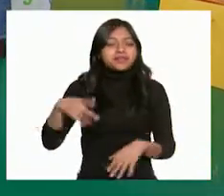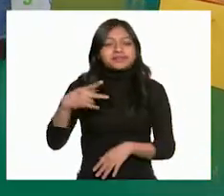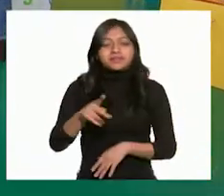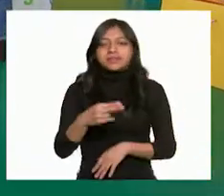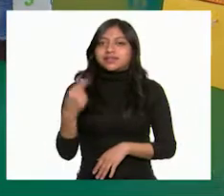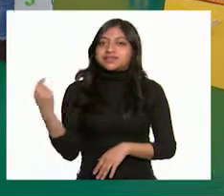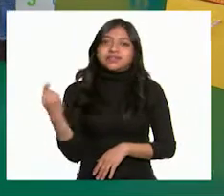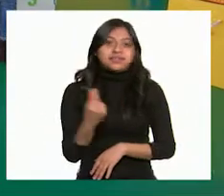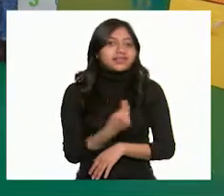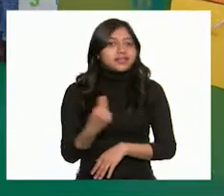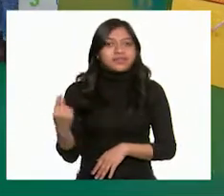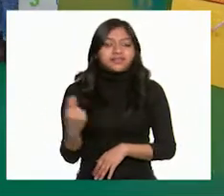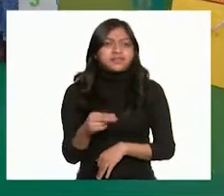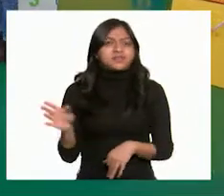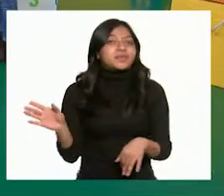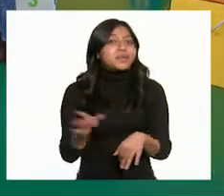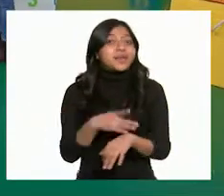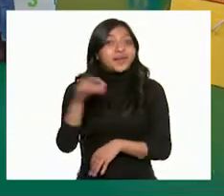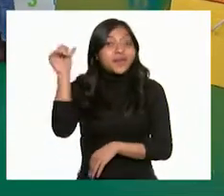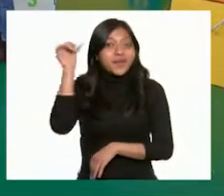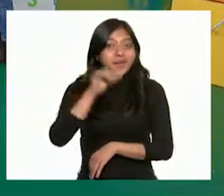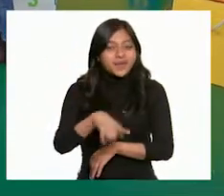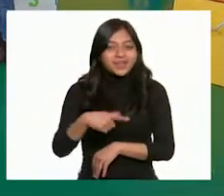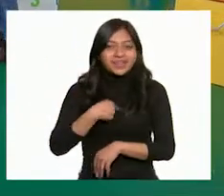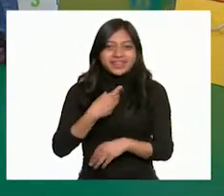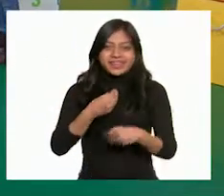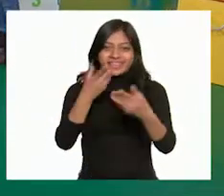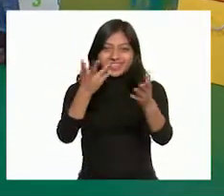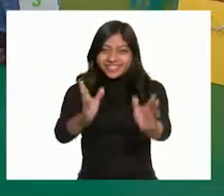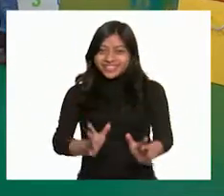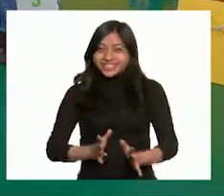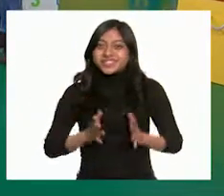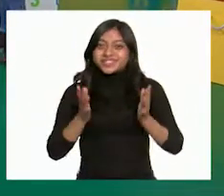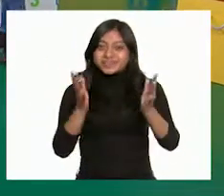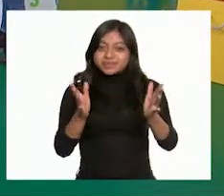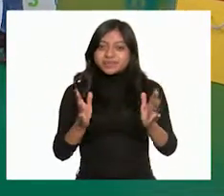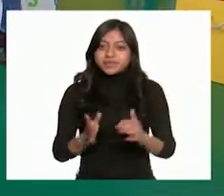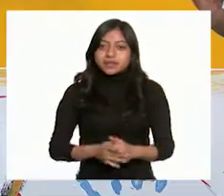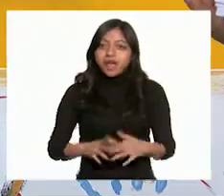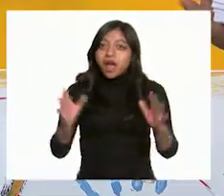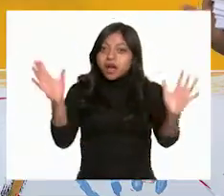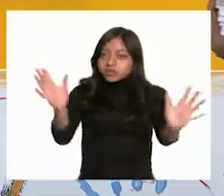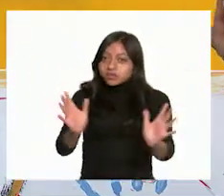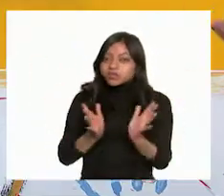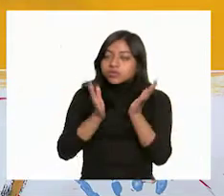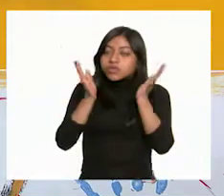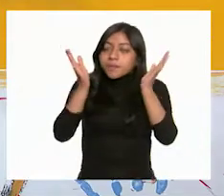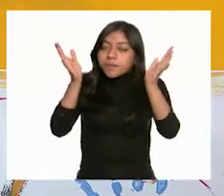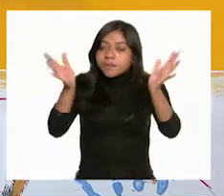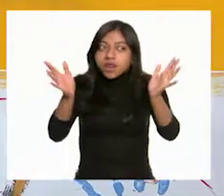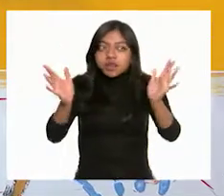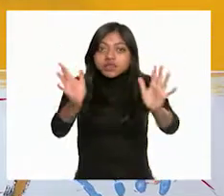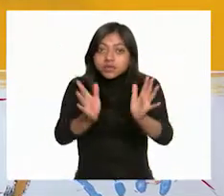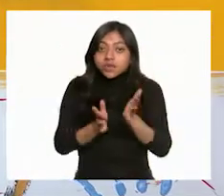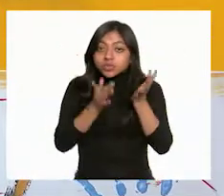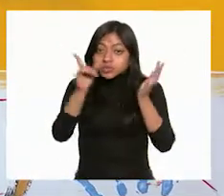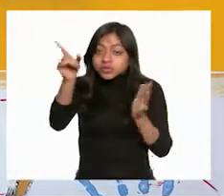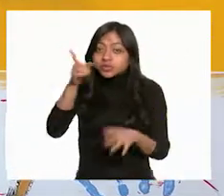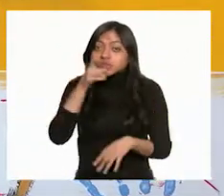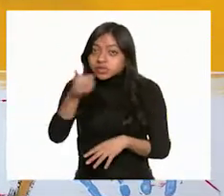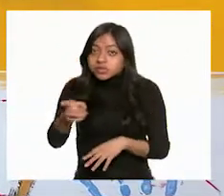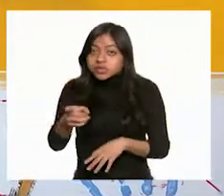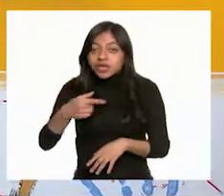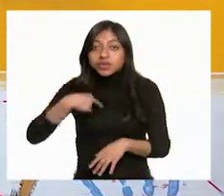totalmente la pena ya que el día de hoy les tengo una gran sorpresa. ¡Ay, tal! ¿Sorpresa? ¿Dijeron sorpresa?